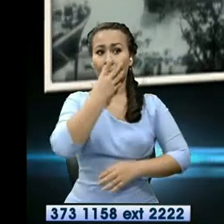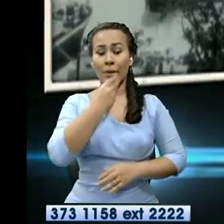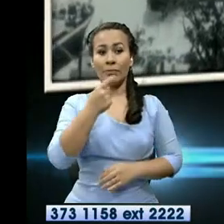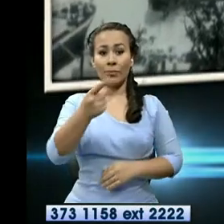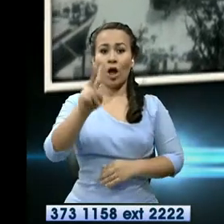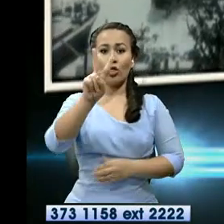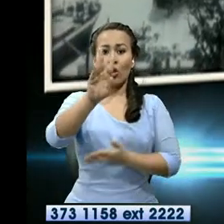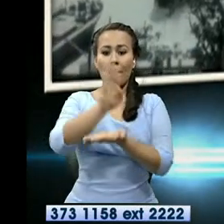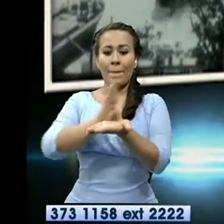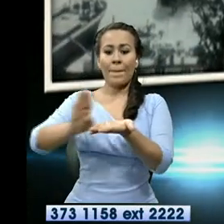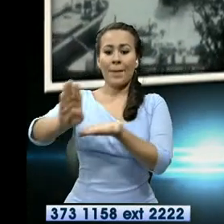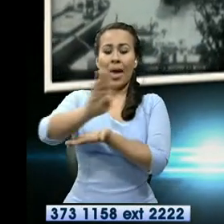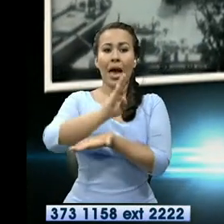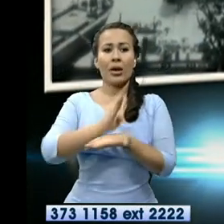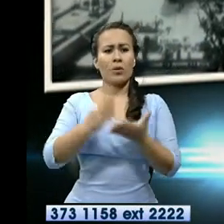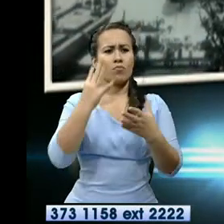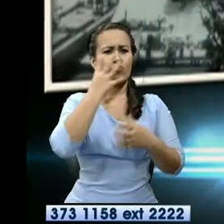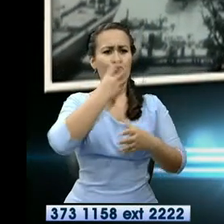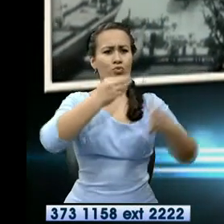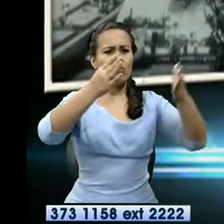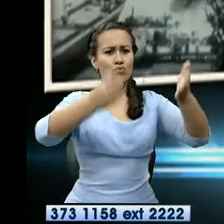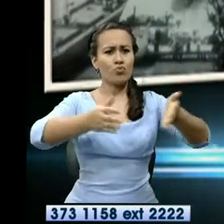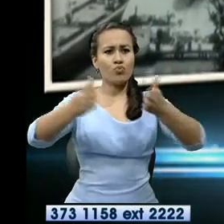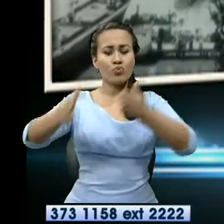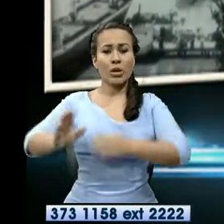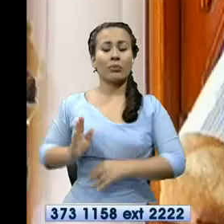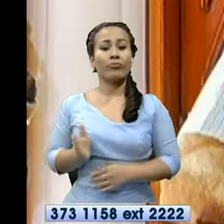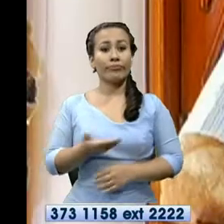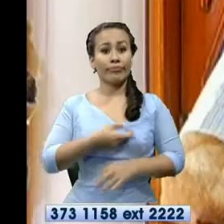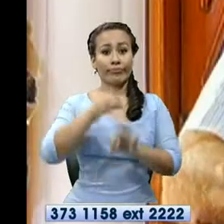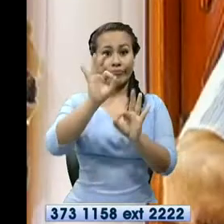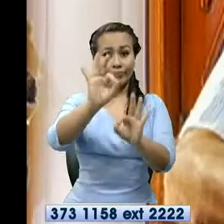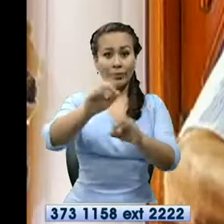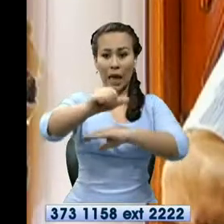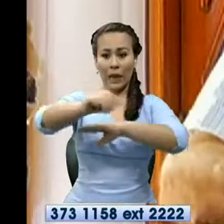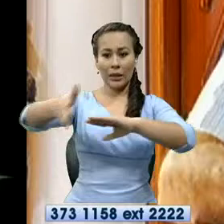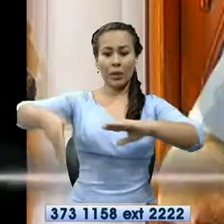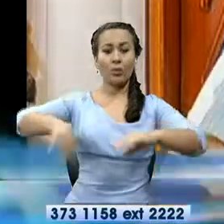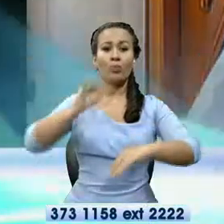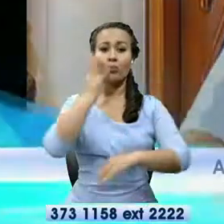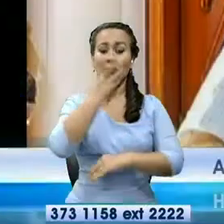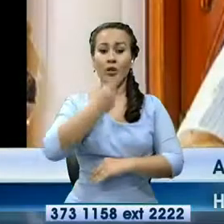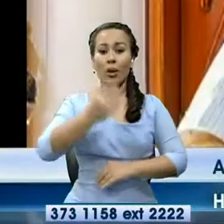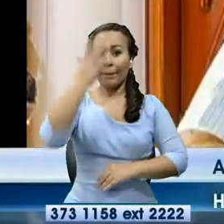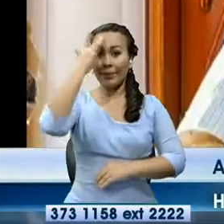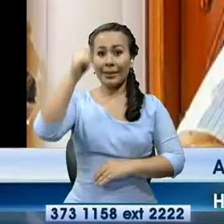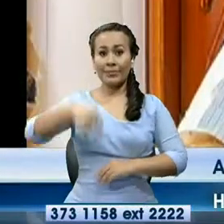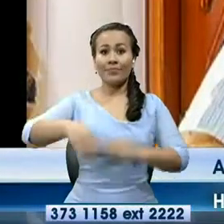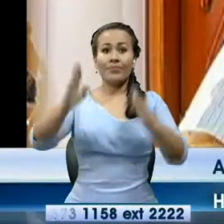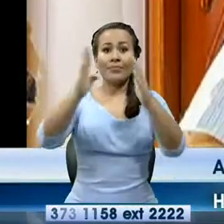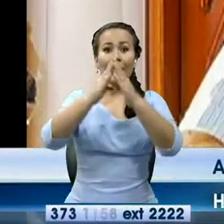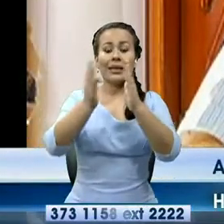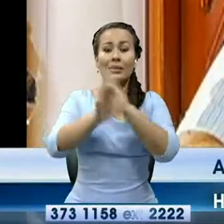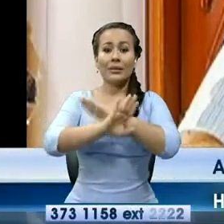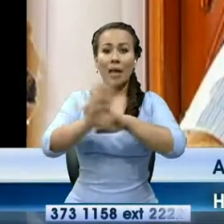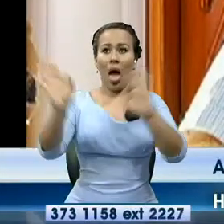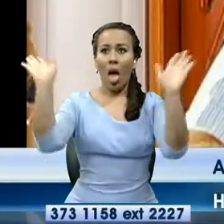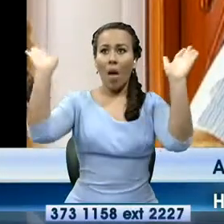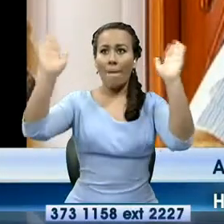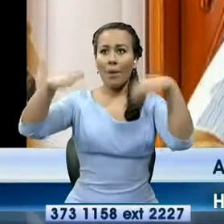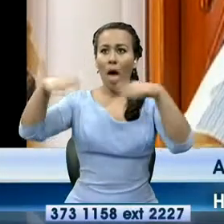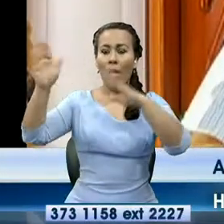barrios de trazados urbanísticos coloniales, no de trazados arquitectónicos porque ya las casas fueron demolidas.